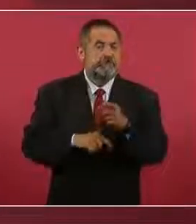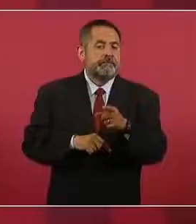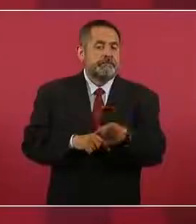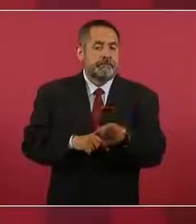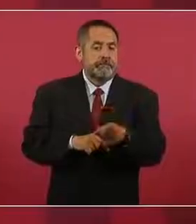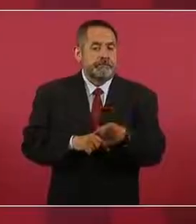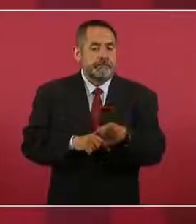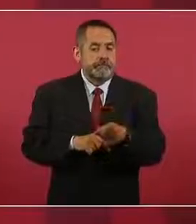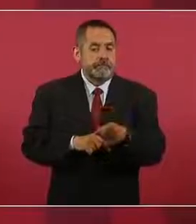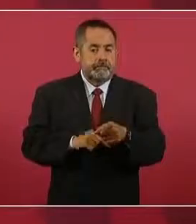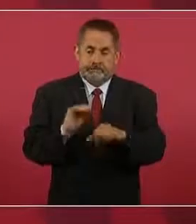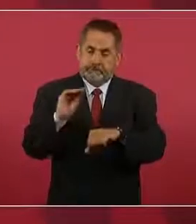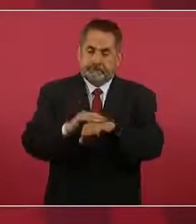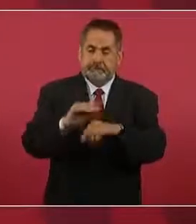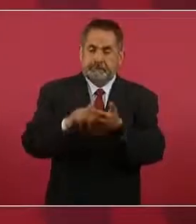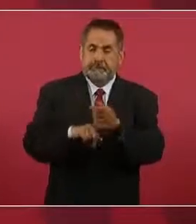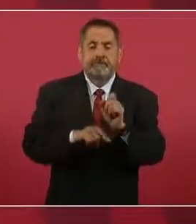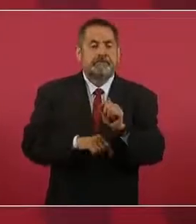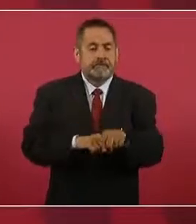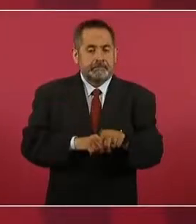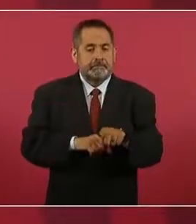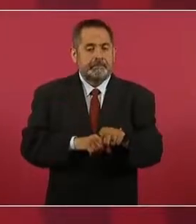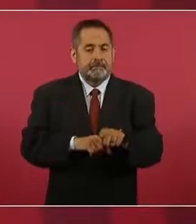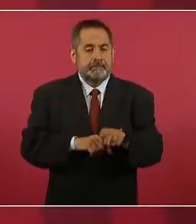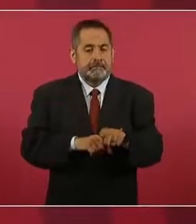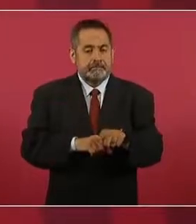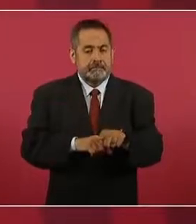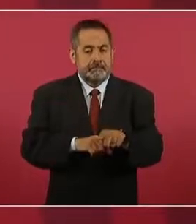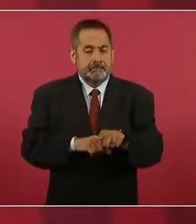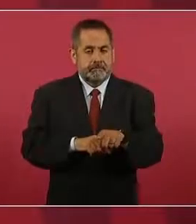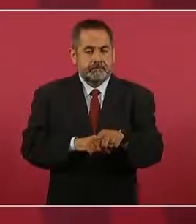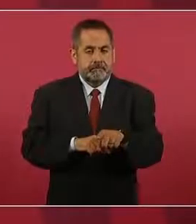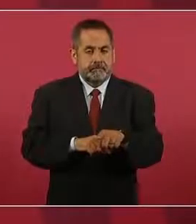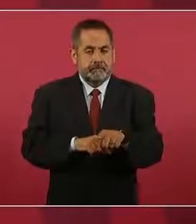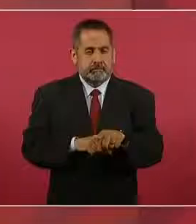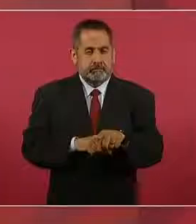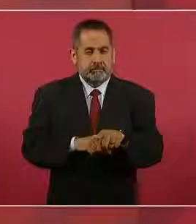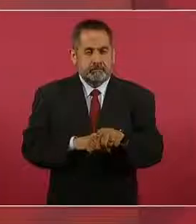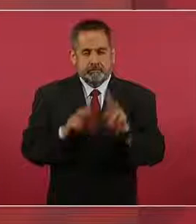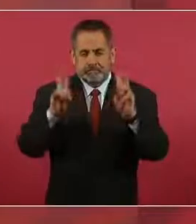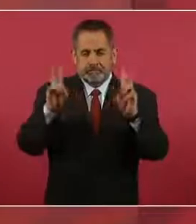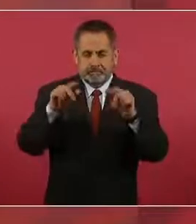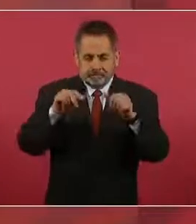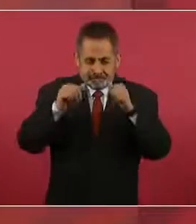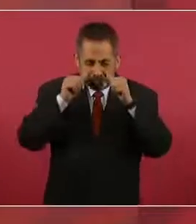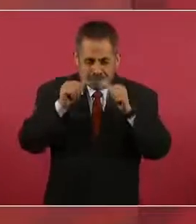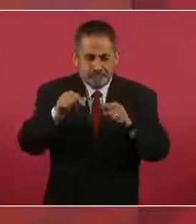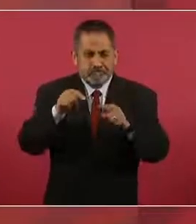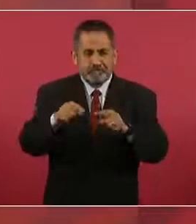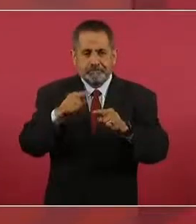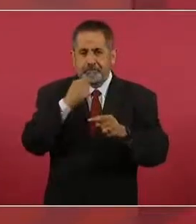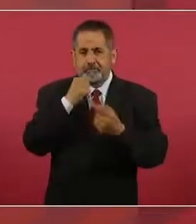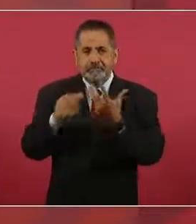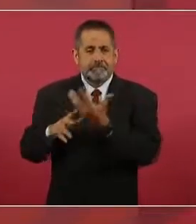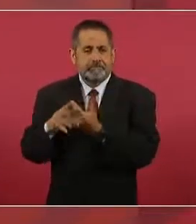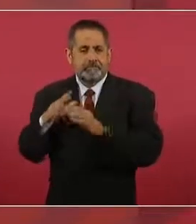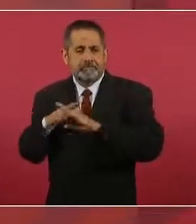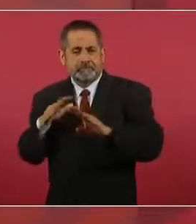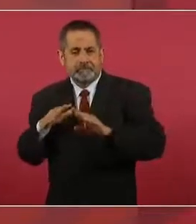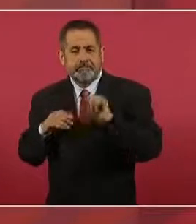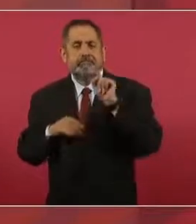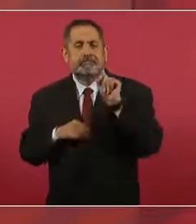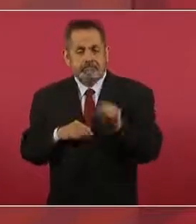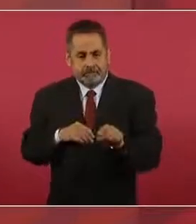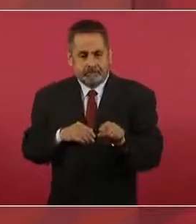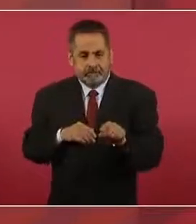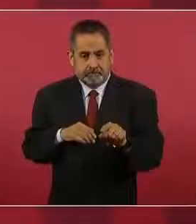crear un centro de atención a migrantes que